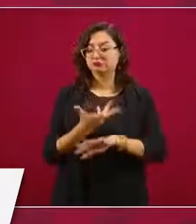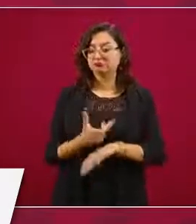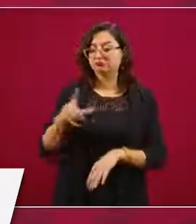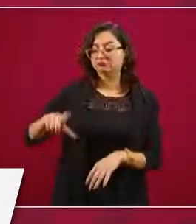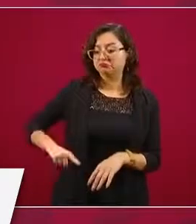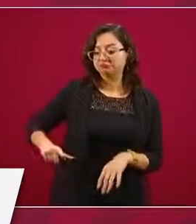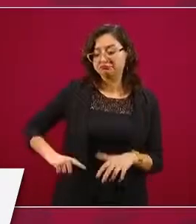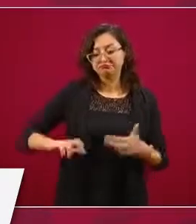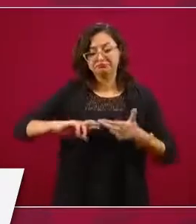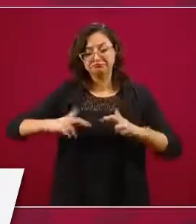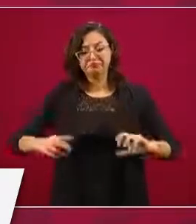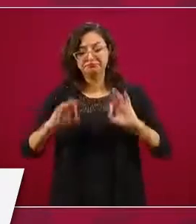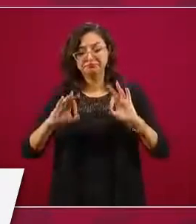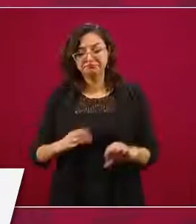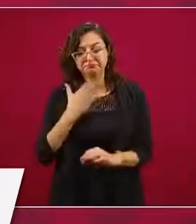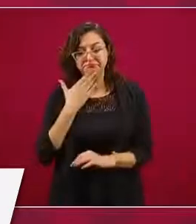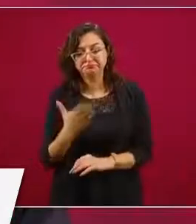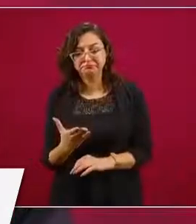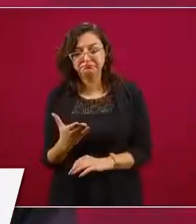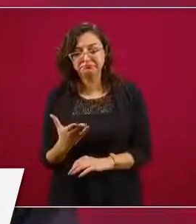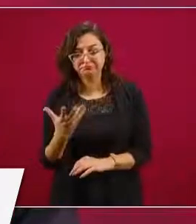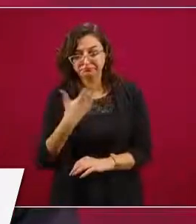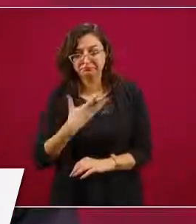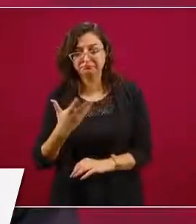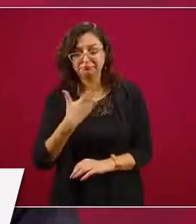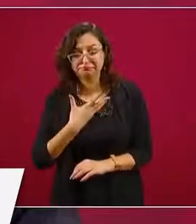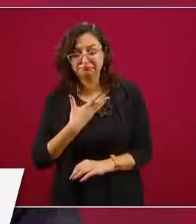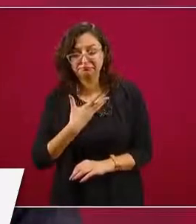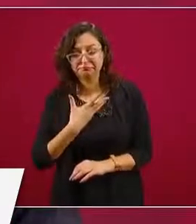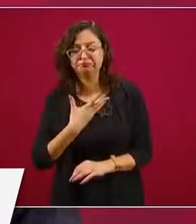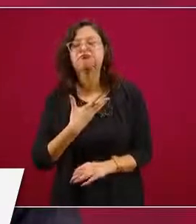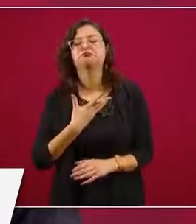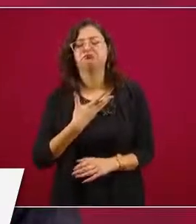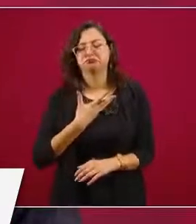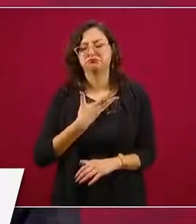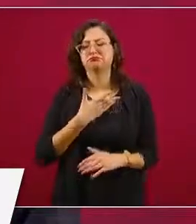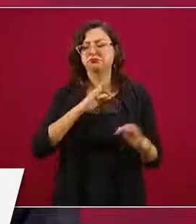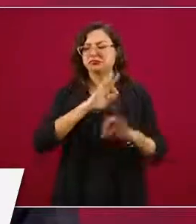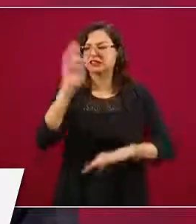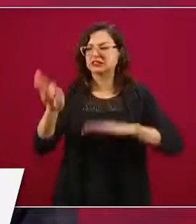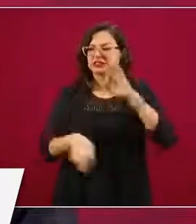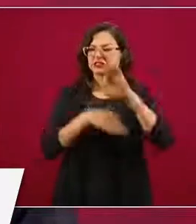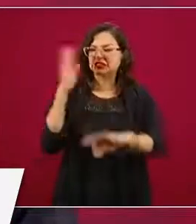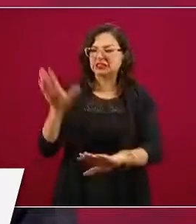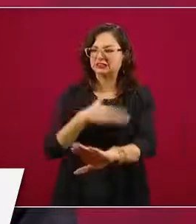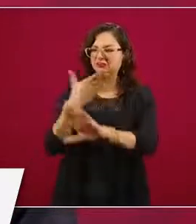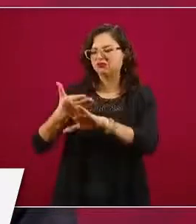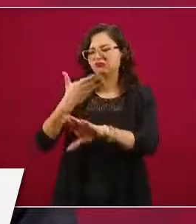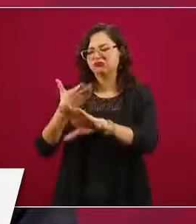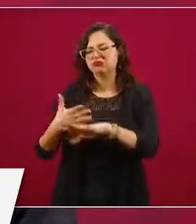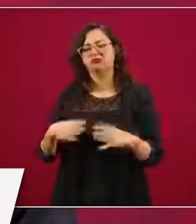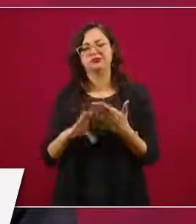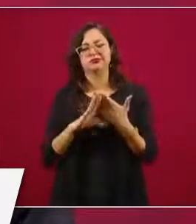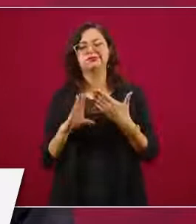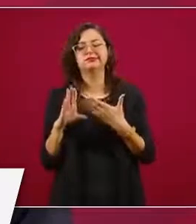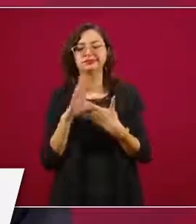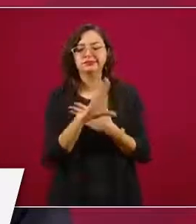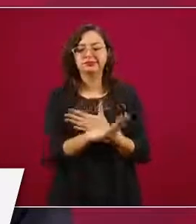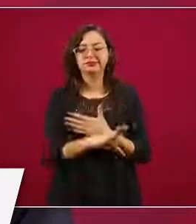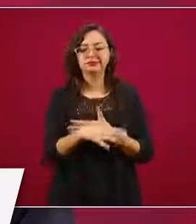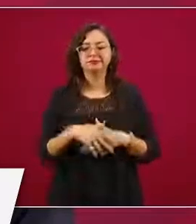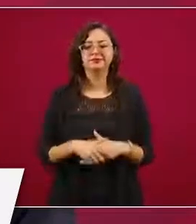vamos a evitar que haya malos tratos y